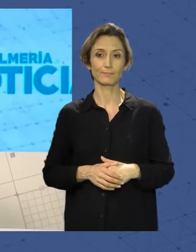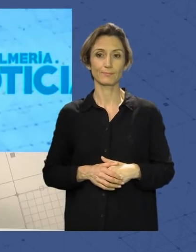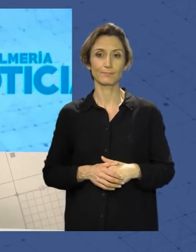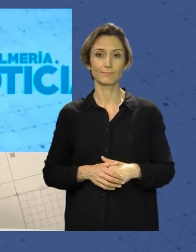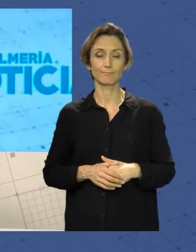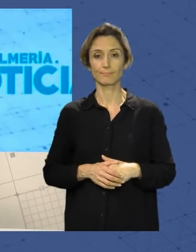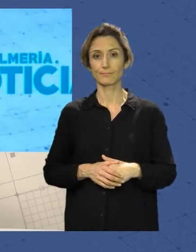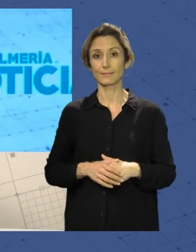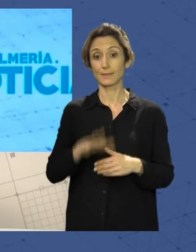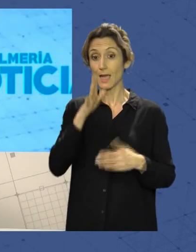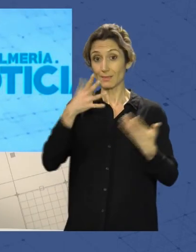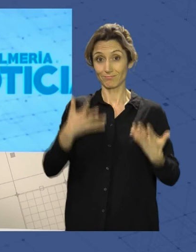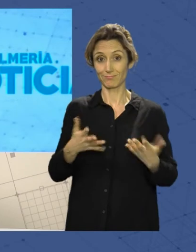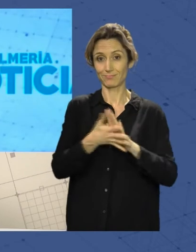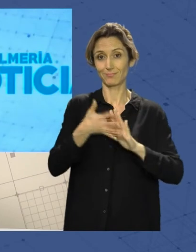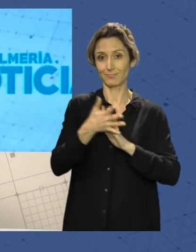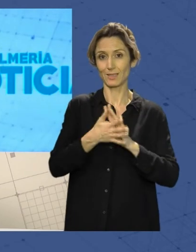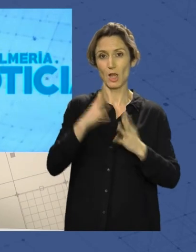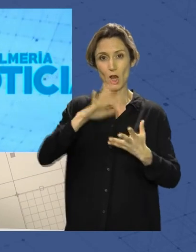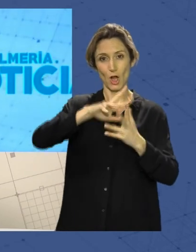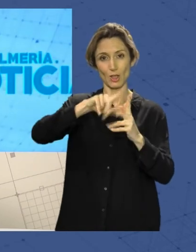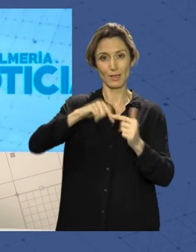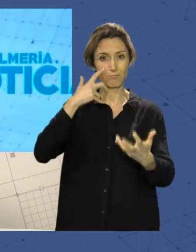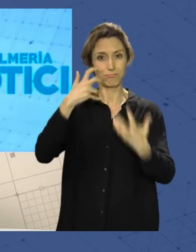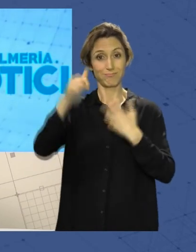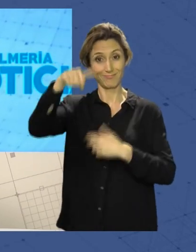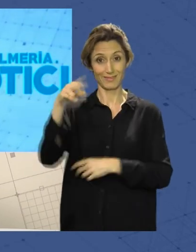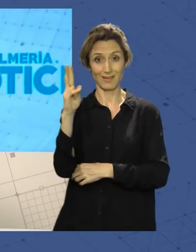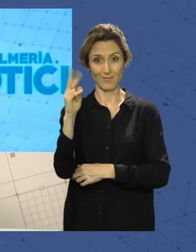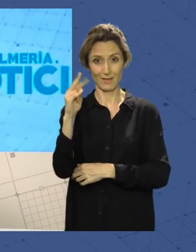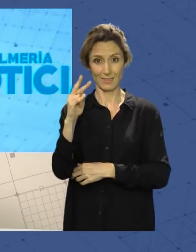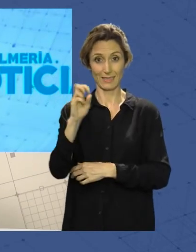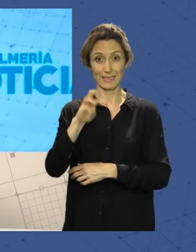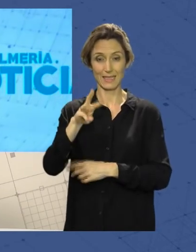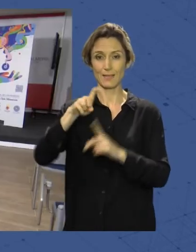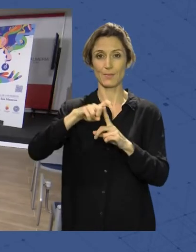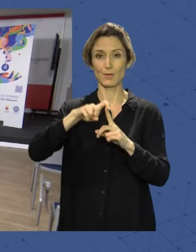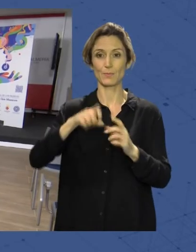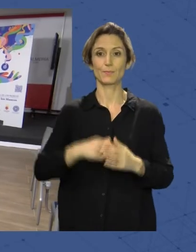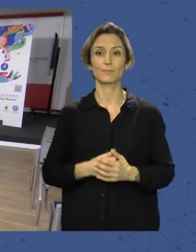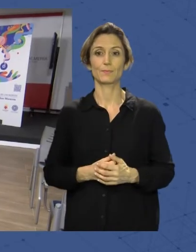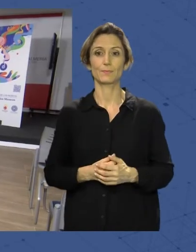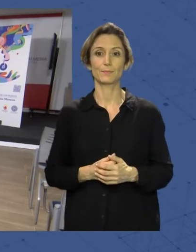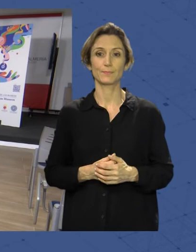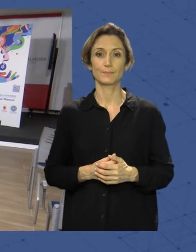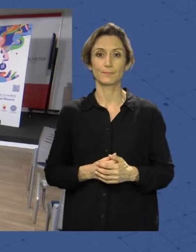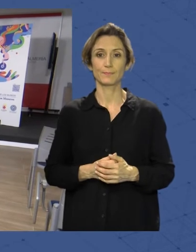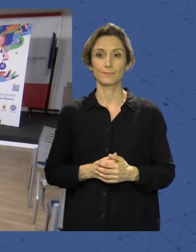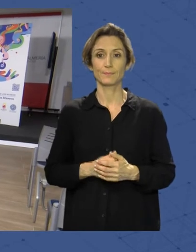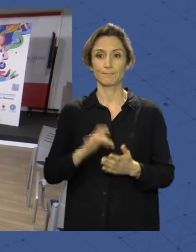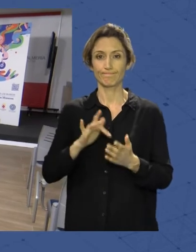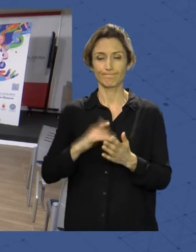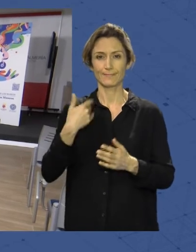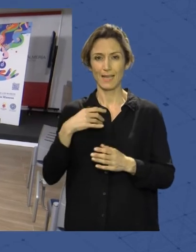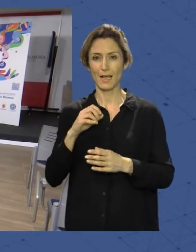Y nos quedamos ahora con las noticias más destacadas de este viernes 13 de mayo. Tras superar lo más